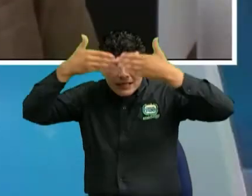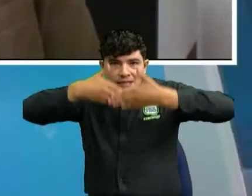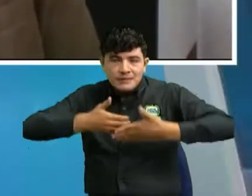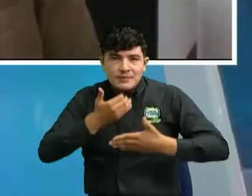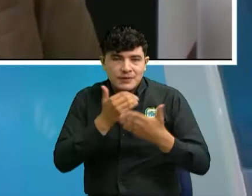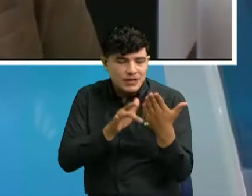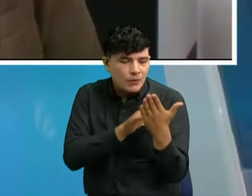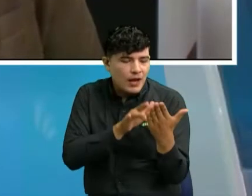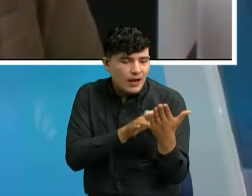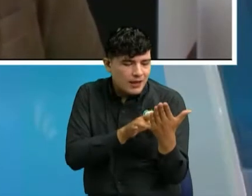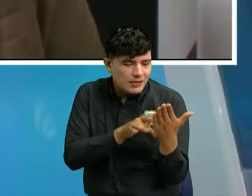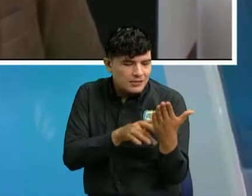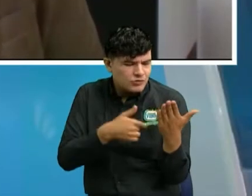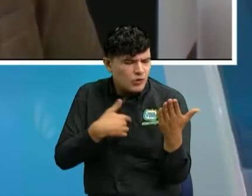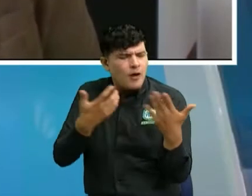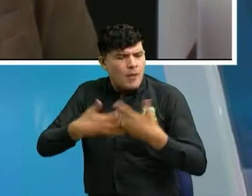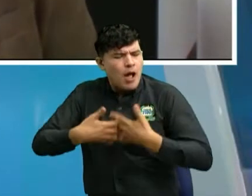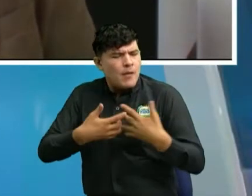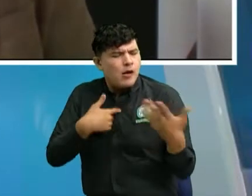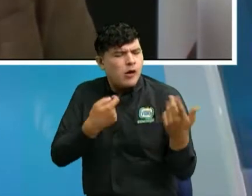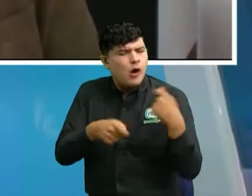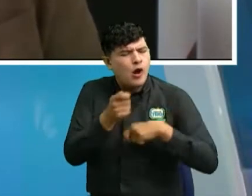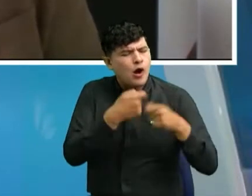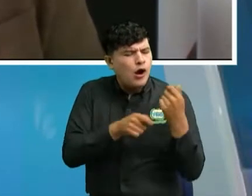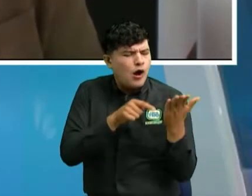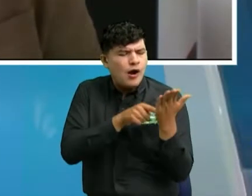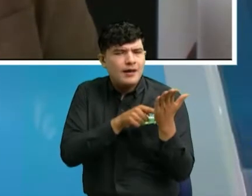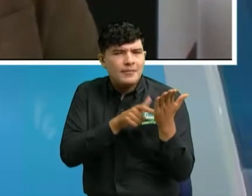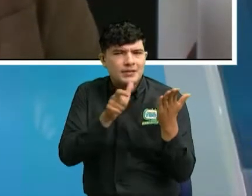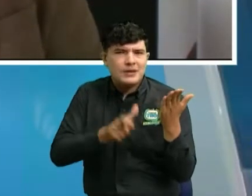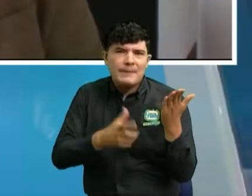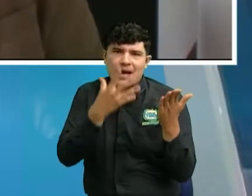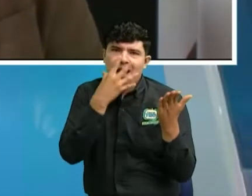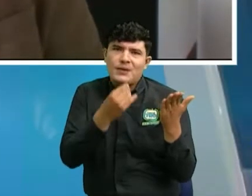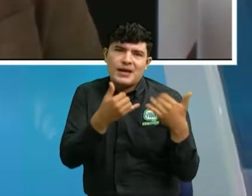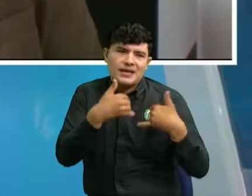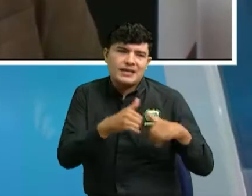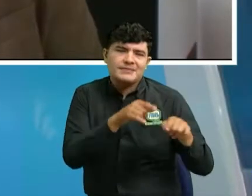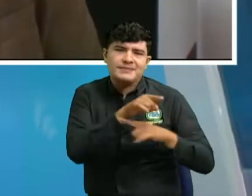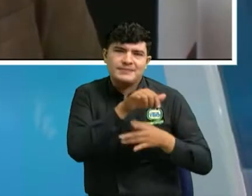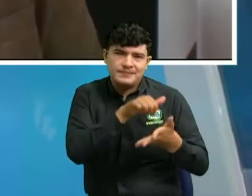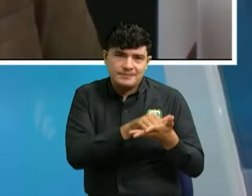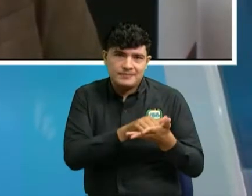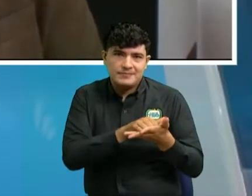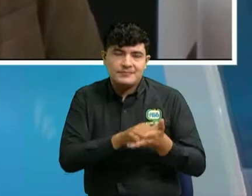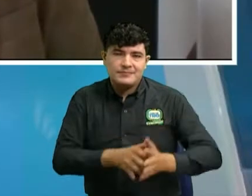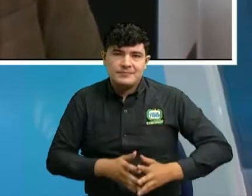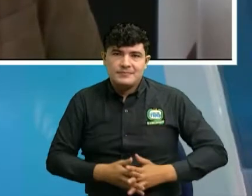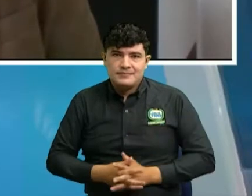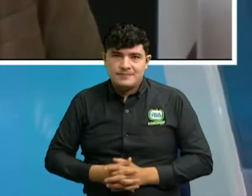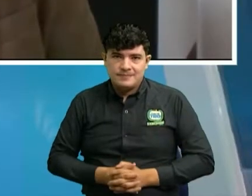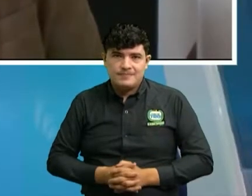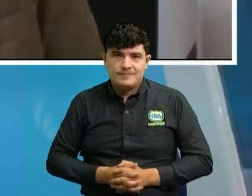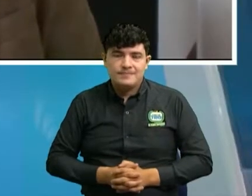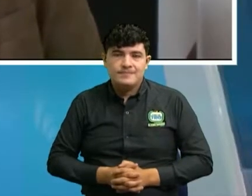haciéndose pasar por empresas y afectando a las empresas que si están constituidas y que están